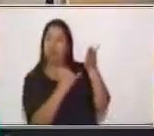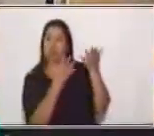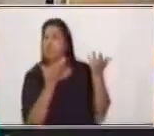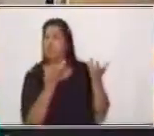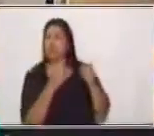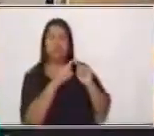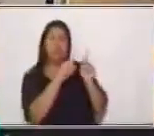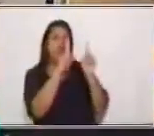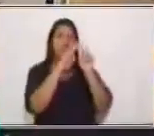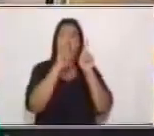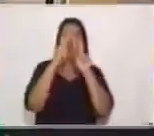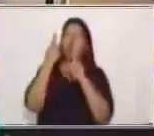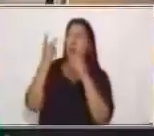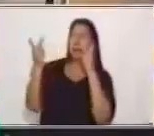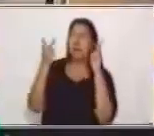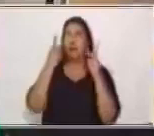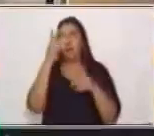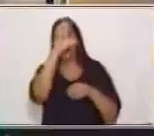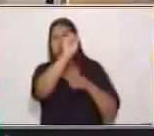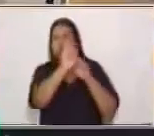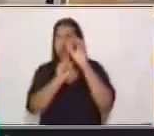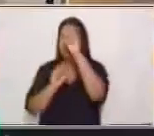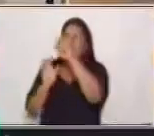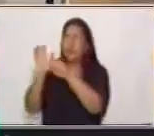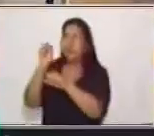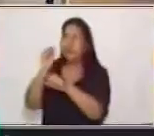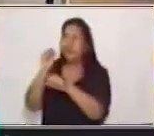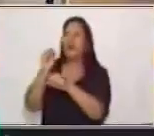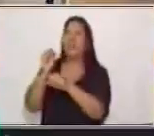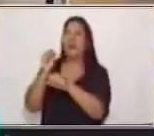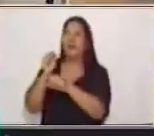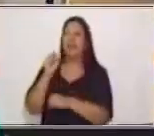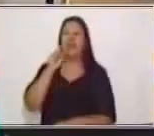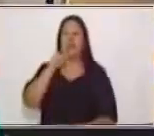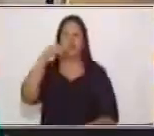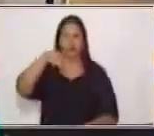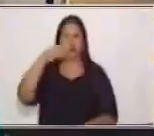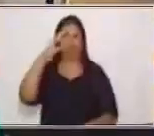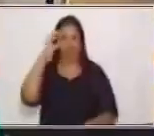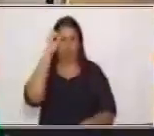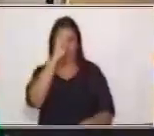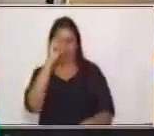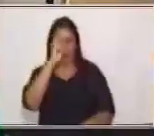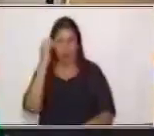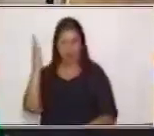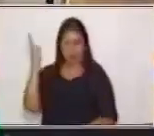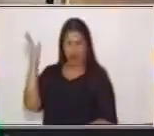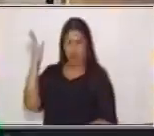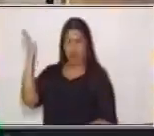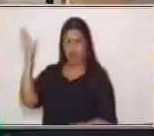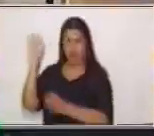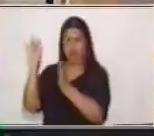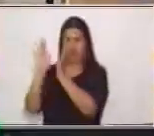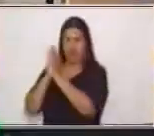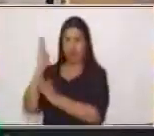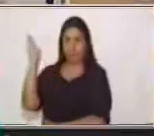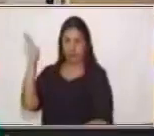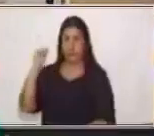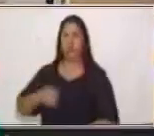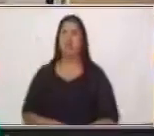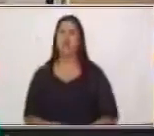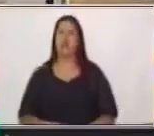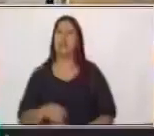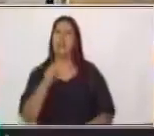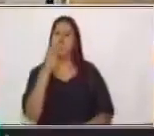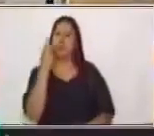para irlas observando y que nosotros podamos ir expresando y diciendo que nos hace sentir